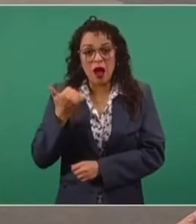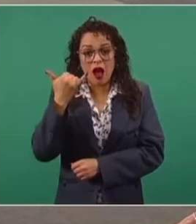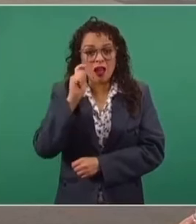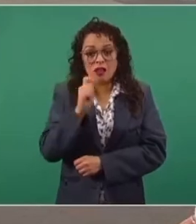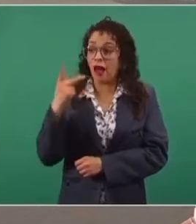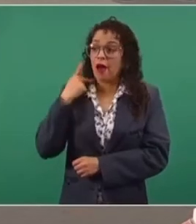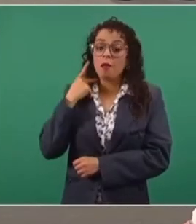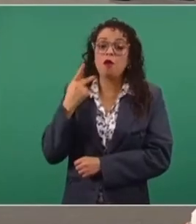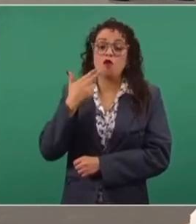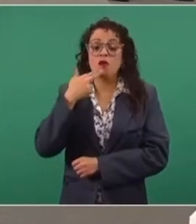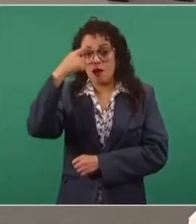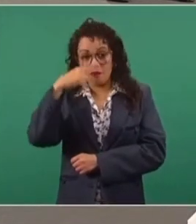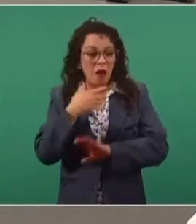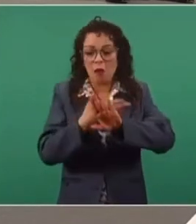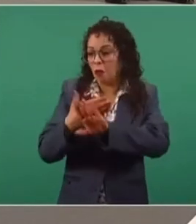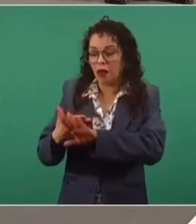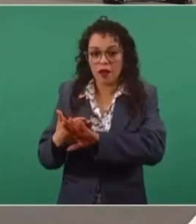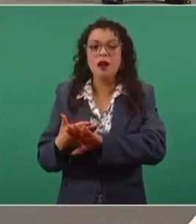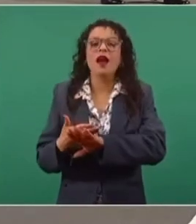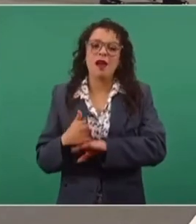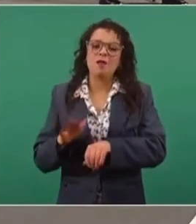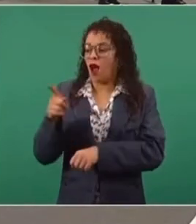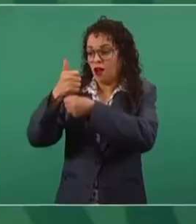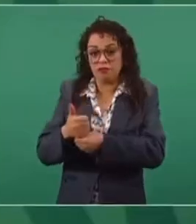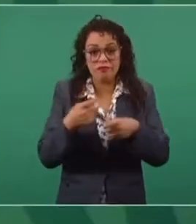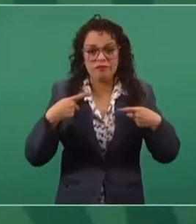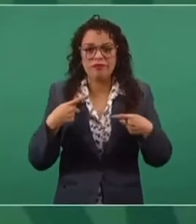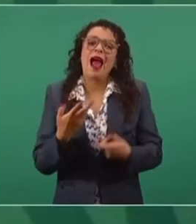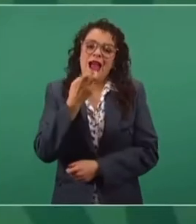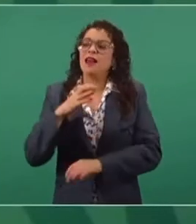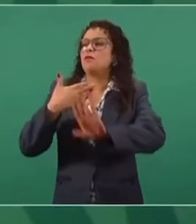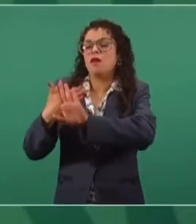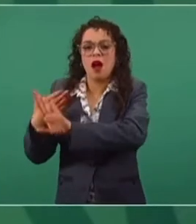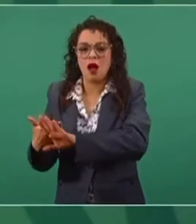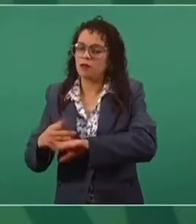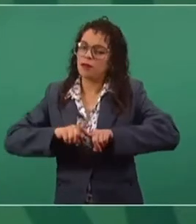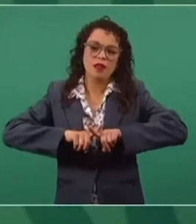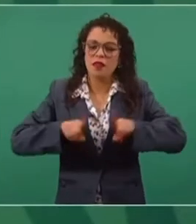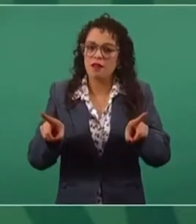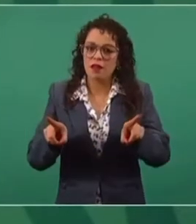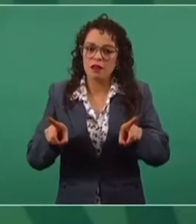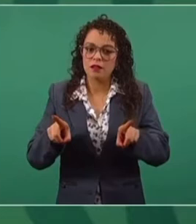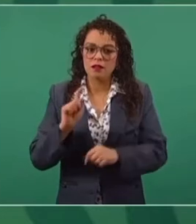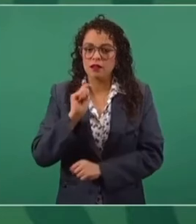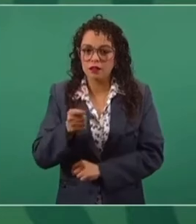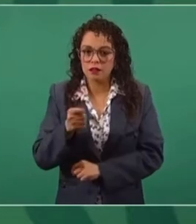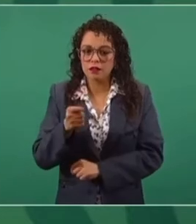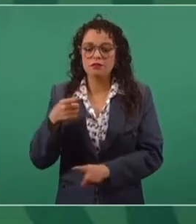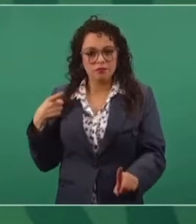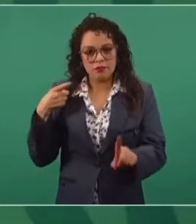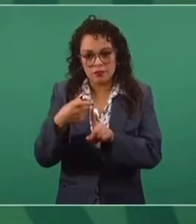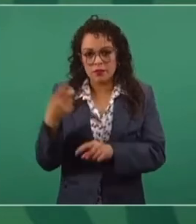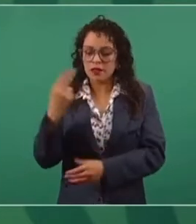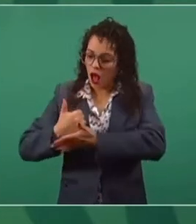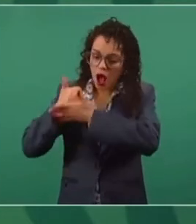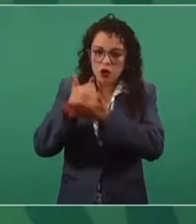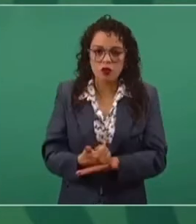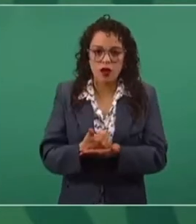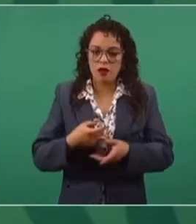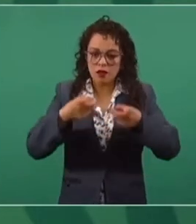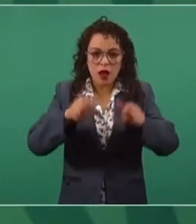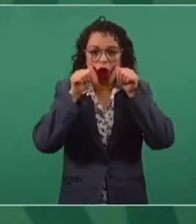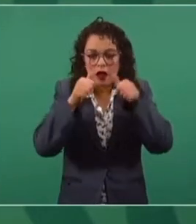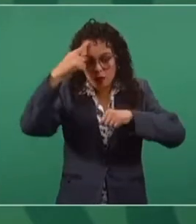el querer sacar raja del dolor humano. Y otra, muy distinta, es la misión de ayudar, de servir,